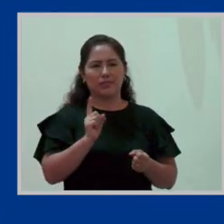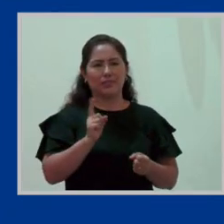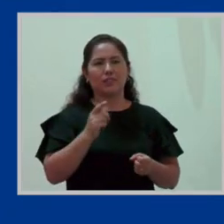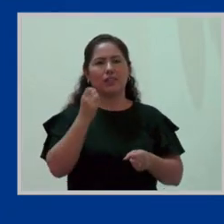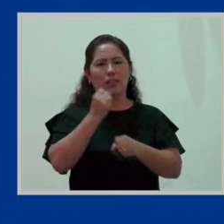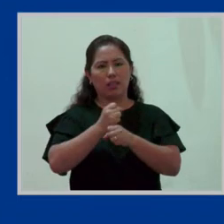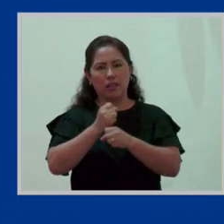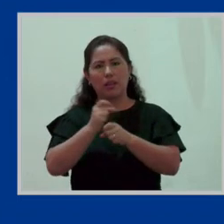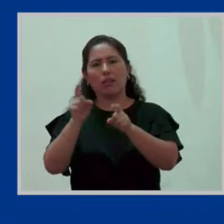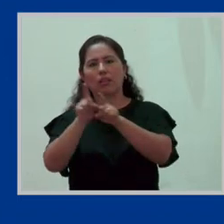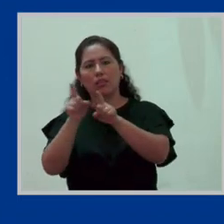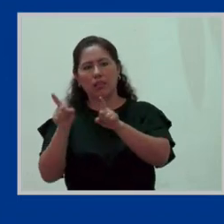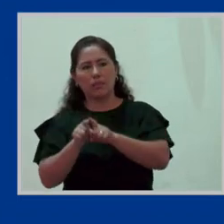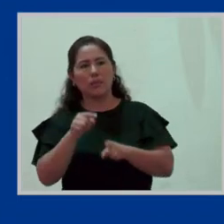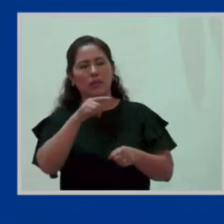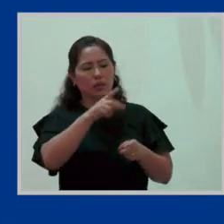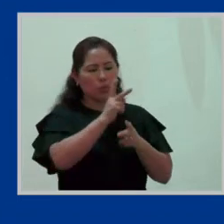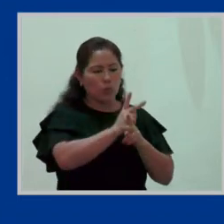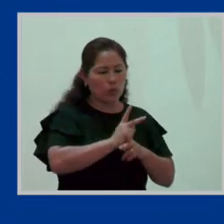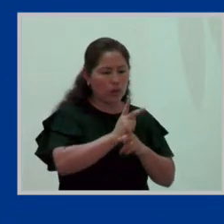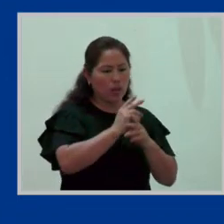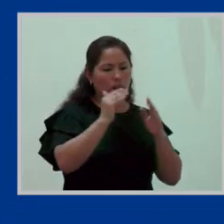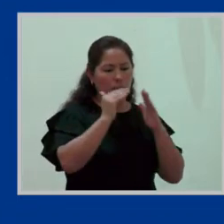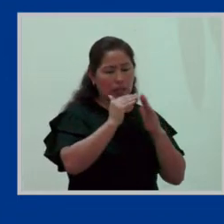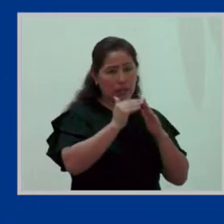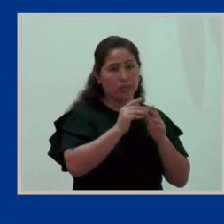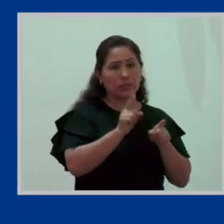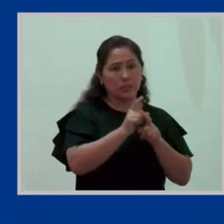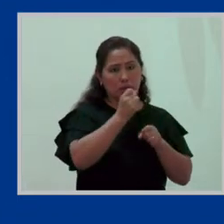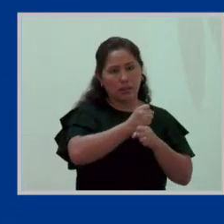Trabajo es también ese trabajo de cuidados del que hemos hablado.